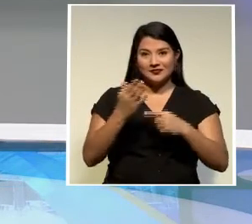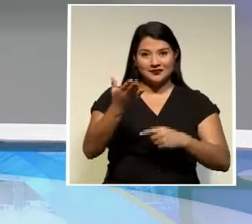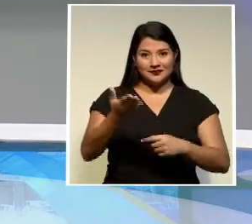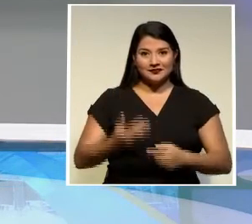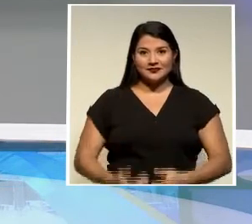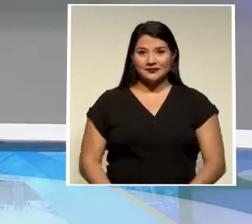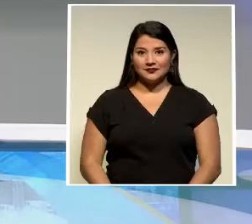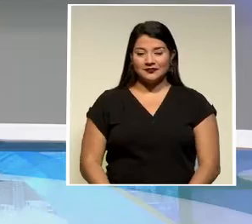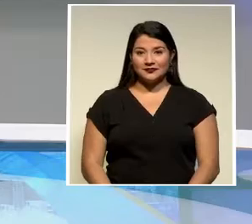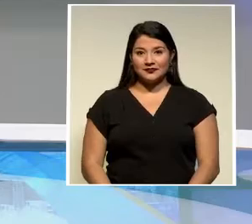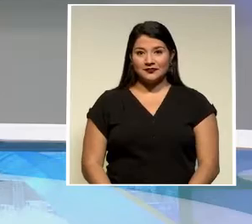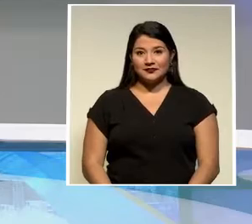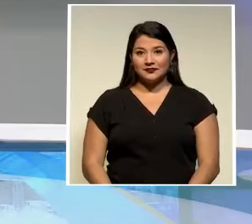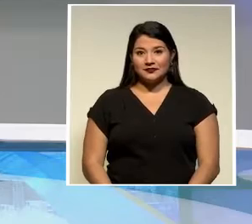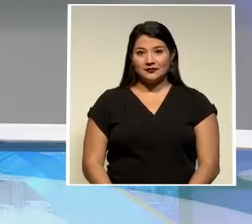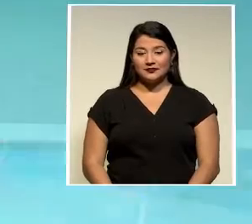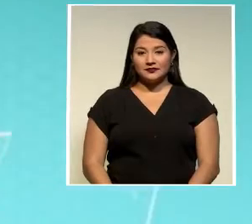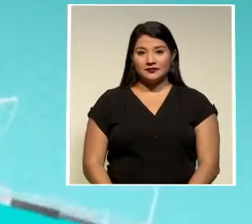¡Adelante!